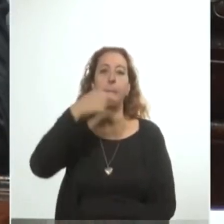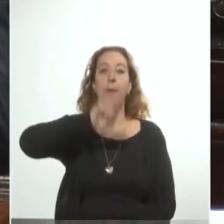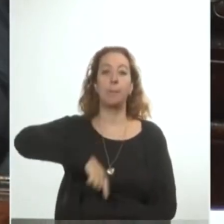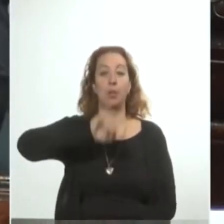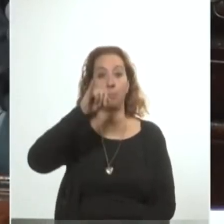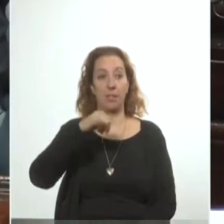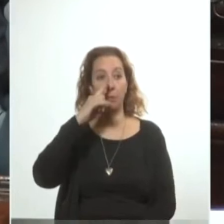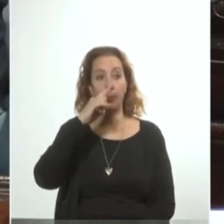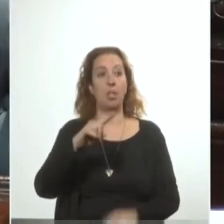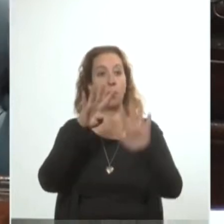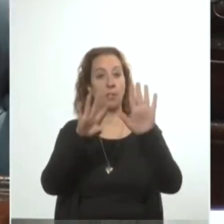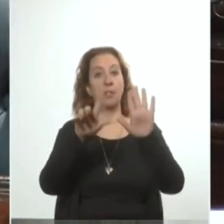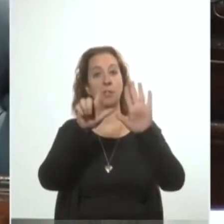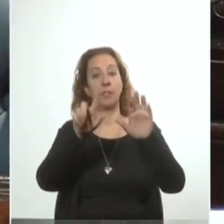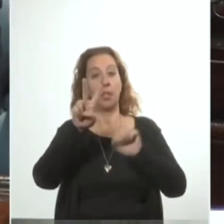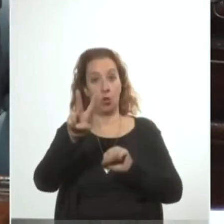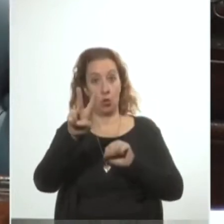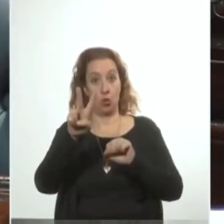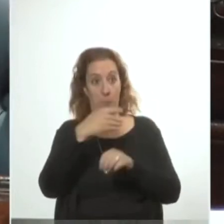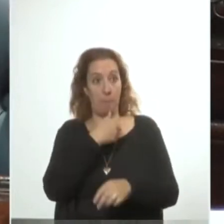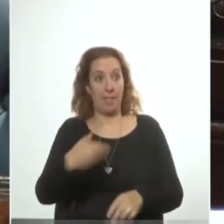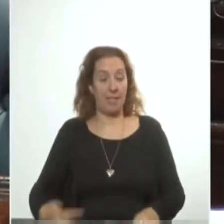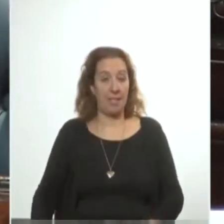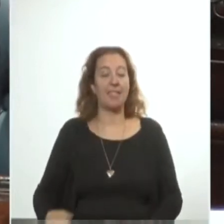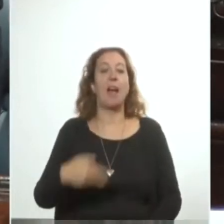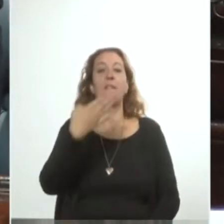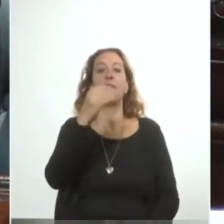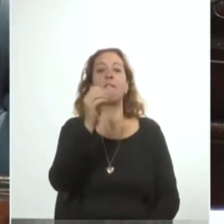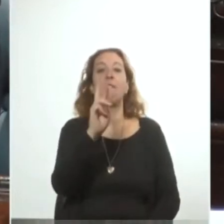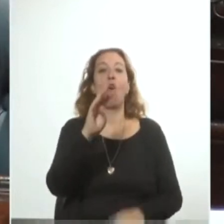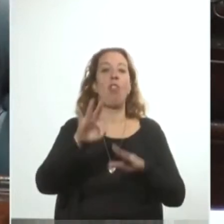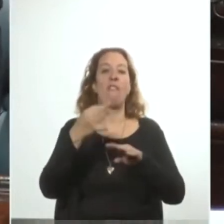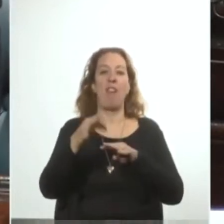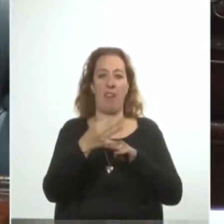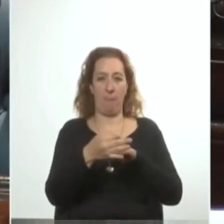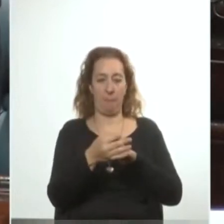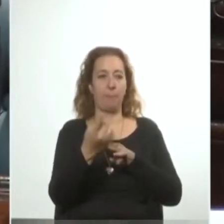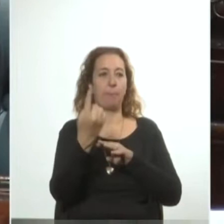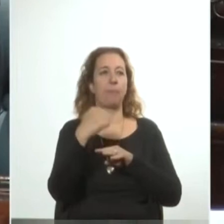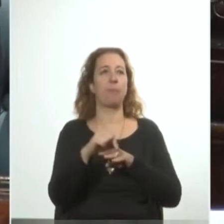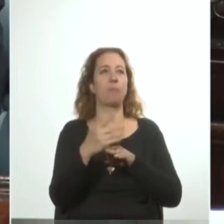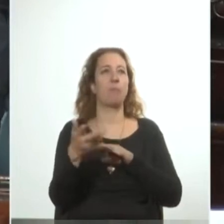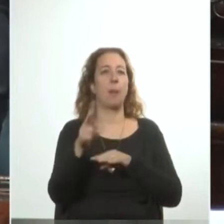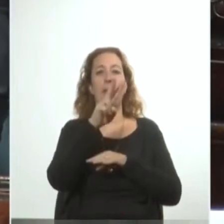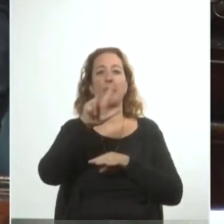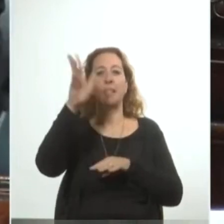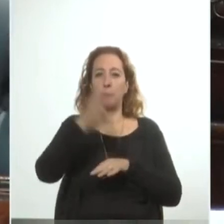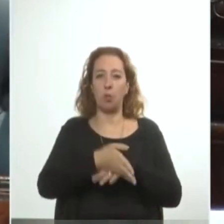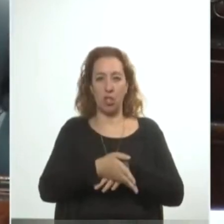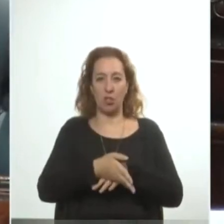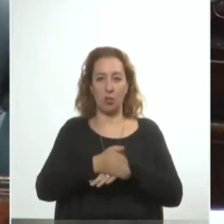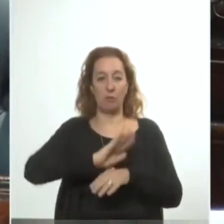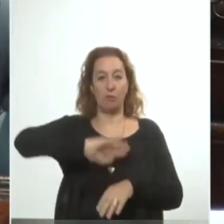72 asume la presidencia Juan María Bordaberri, con apenas el 23% del voto popular.